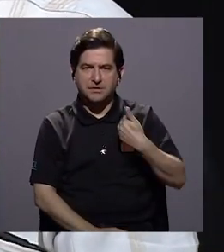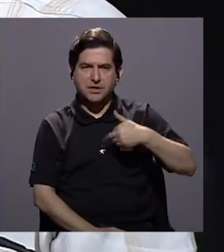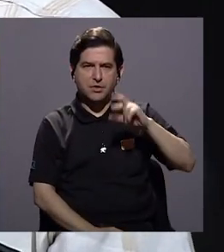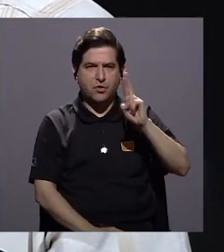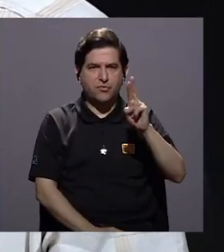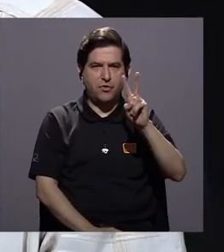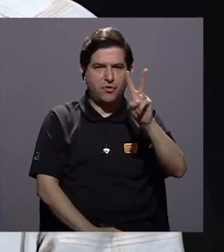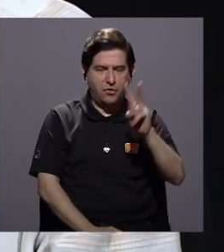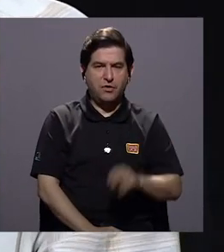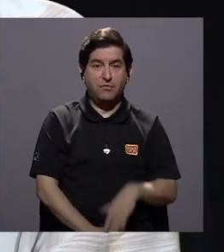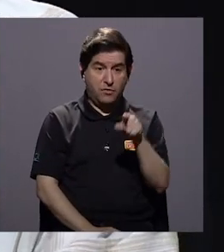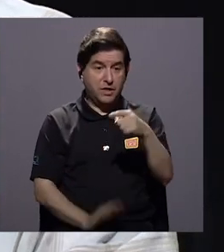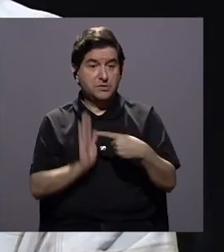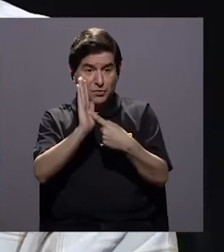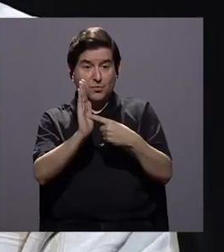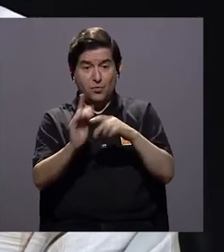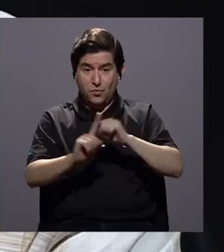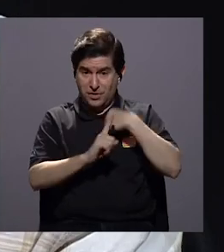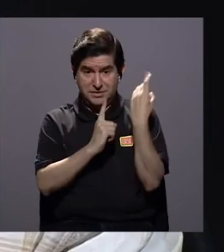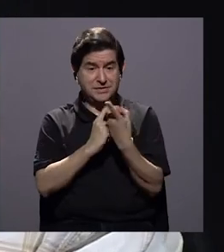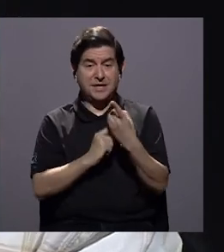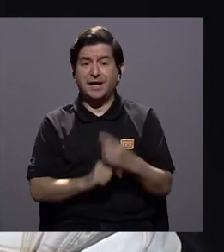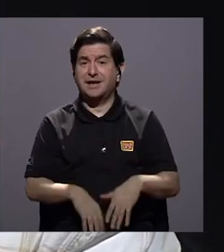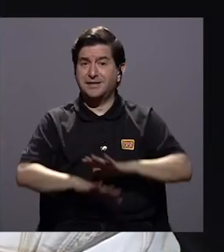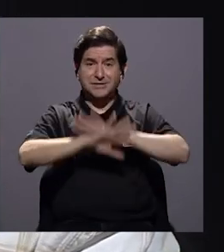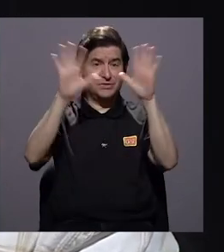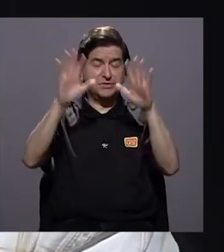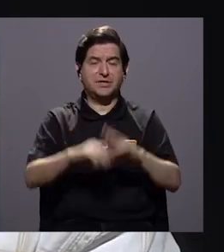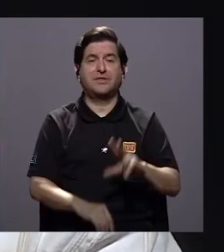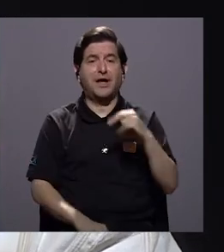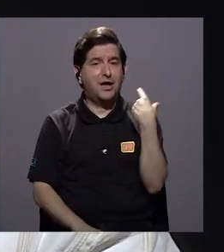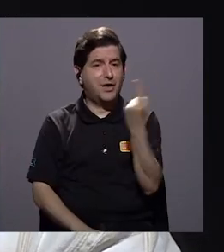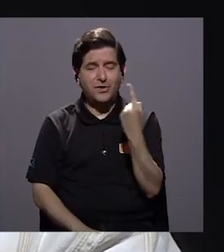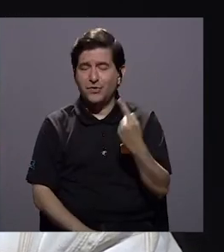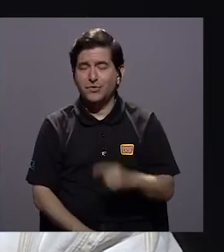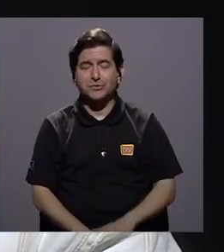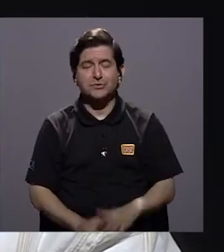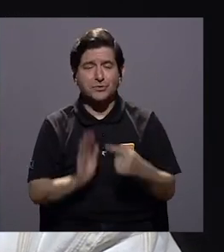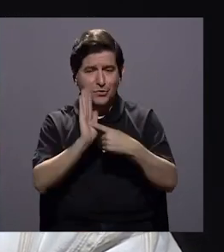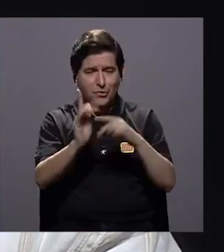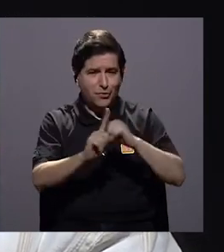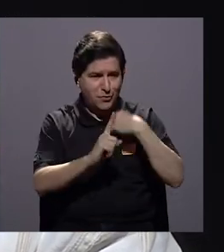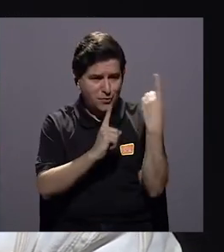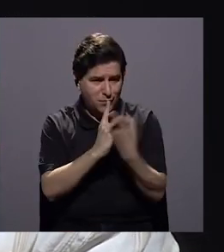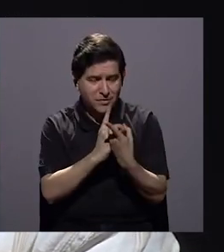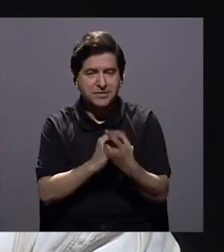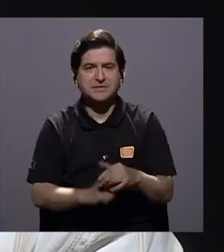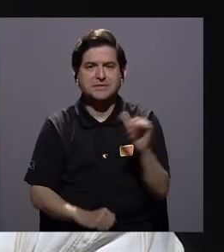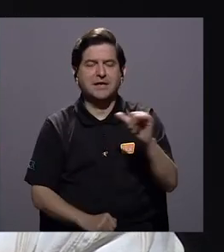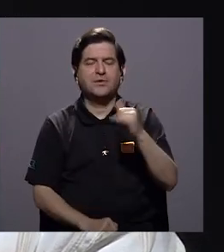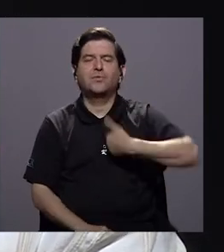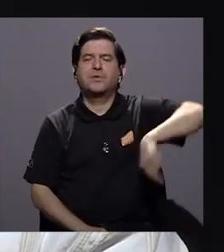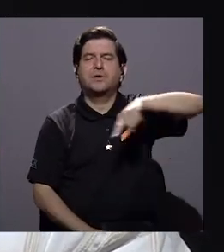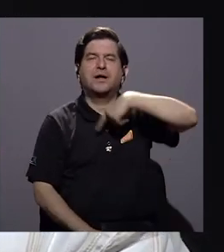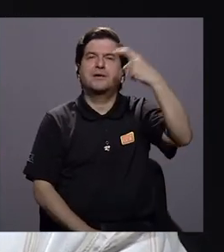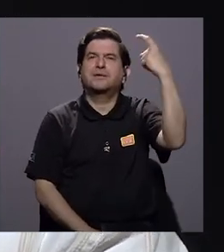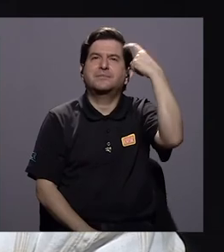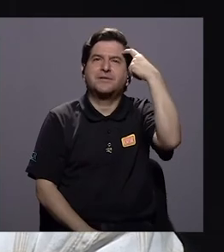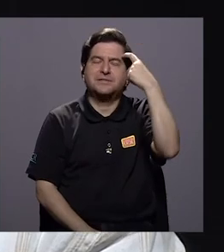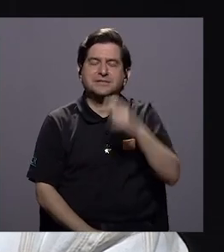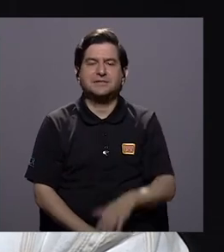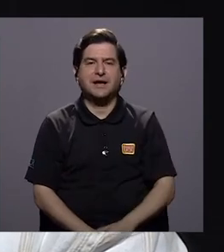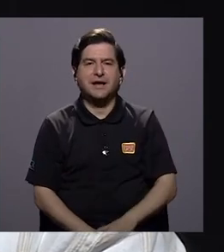Rodolfo, ¿esto nos retrata como sociedad? Y no solo nos retrata como sociedad, sino que nos hizo pensar